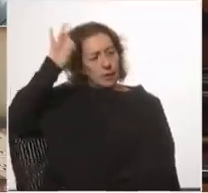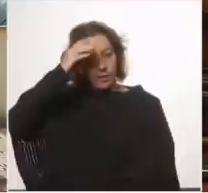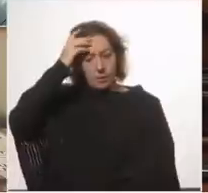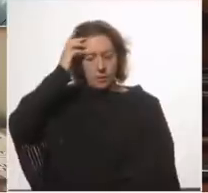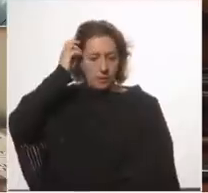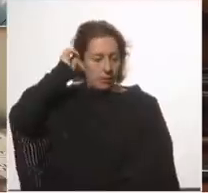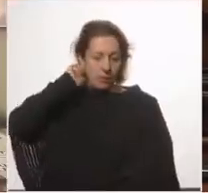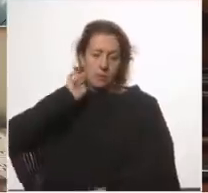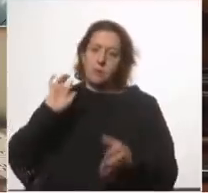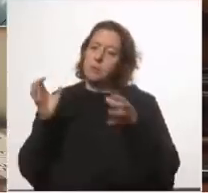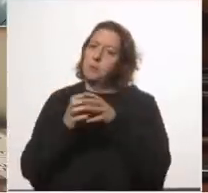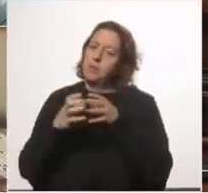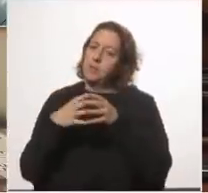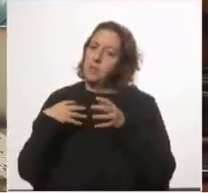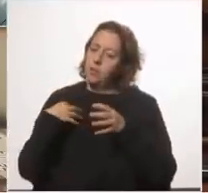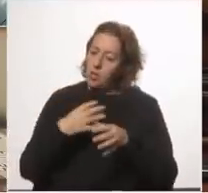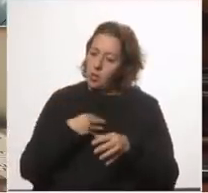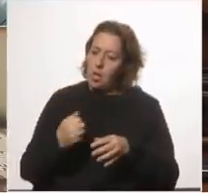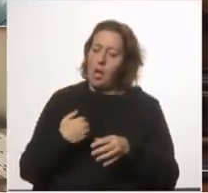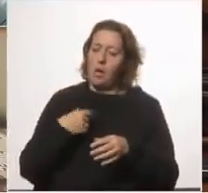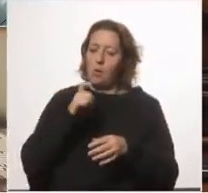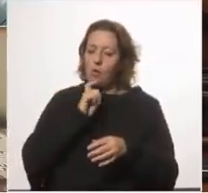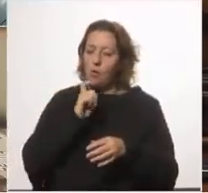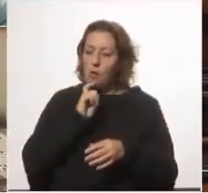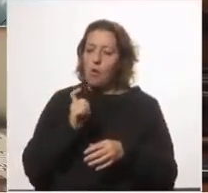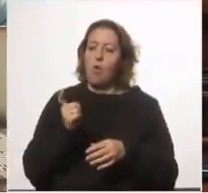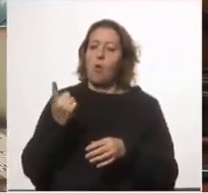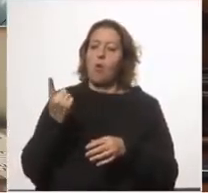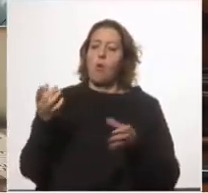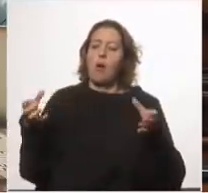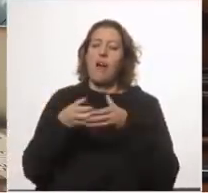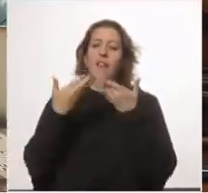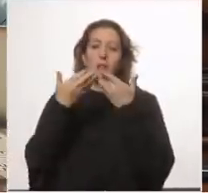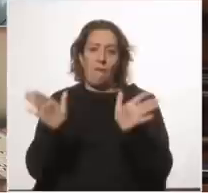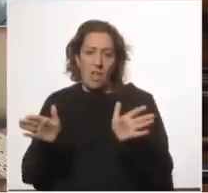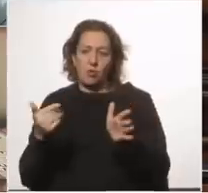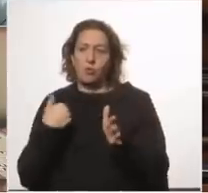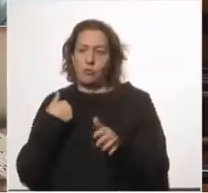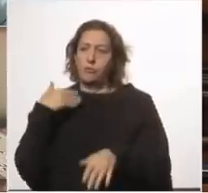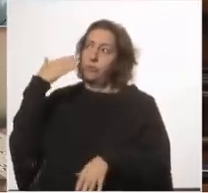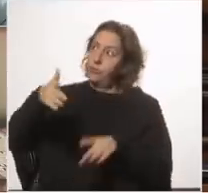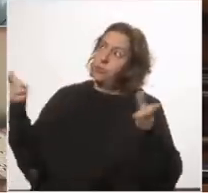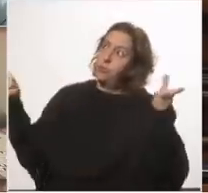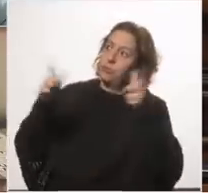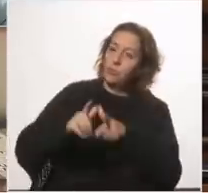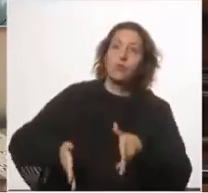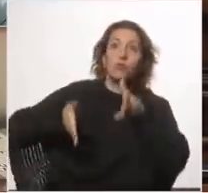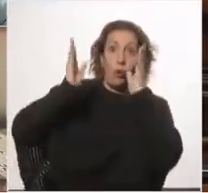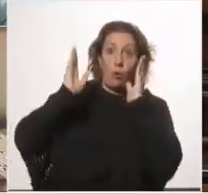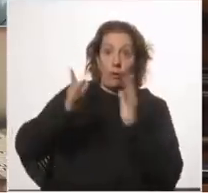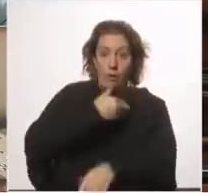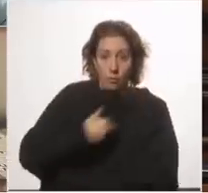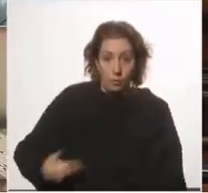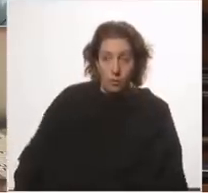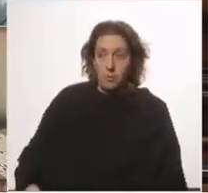partido nacional colorado y cabildo abierto que participaron de la reunión de torre ejecutiva saben que el presidente nos dijo